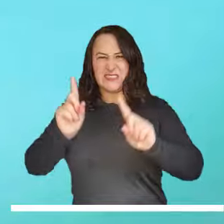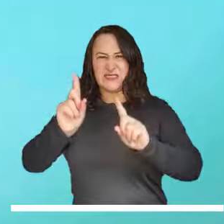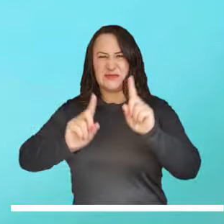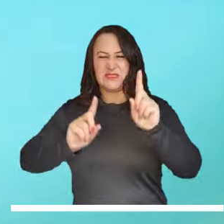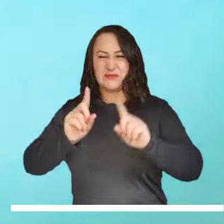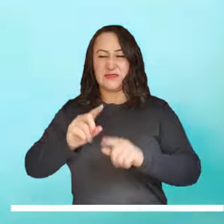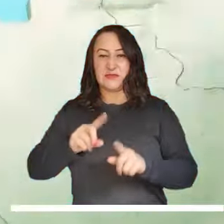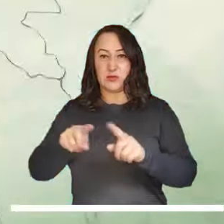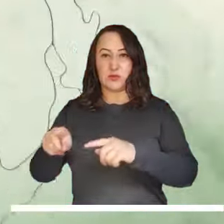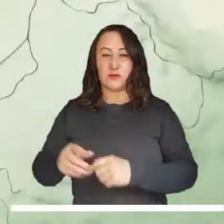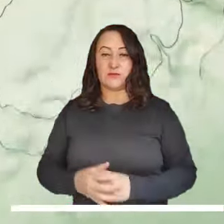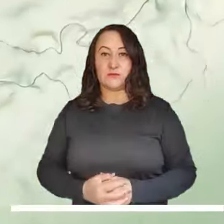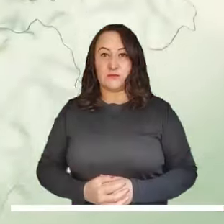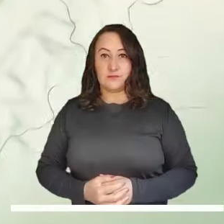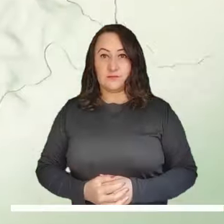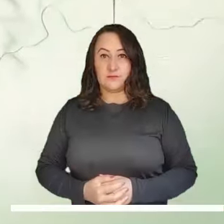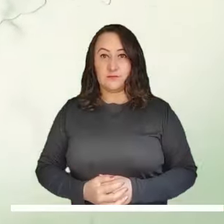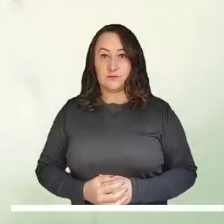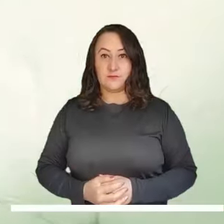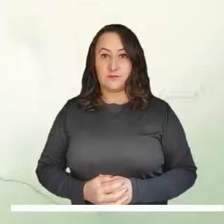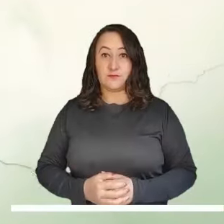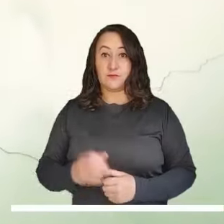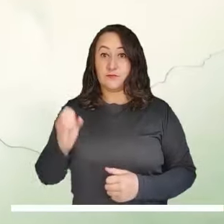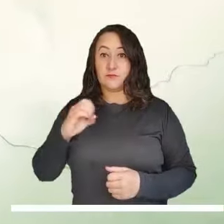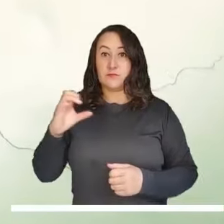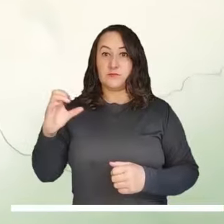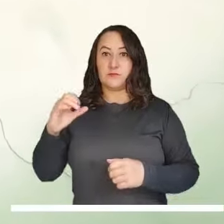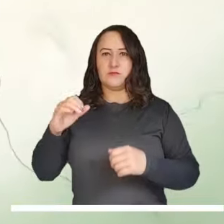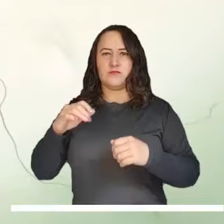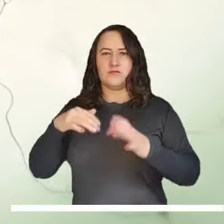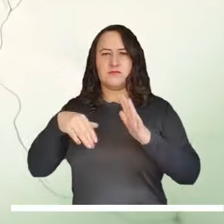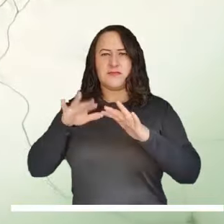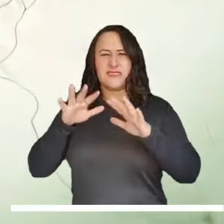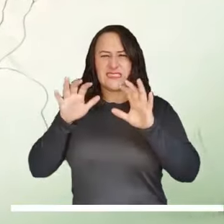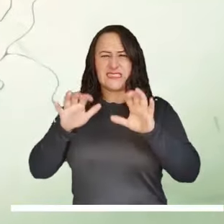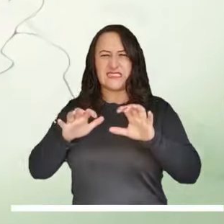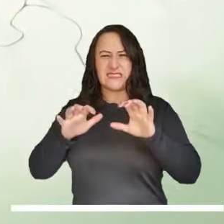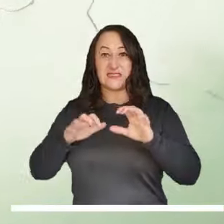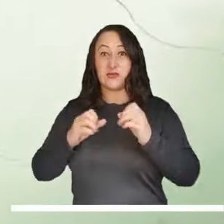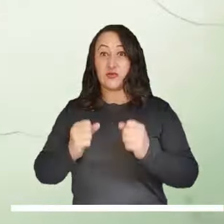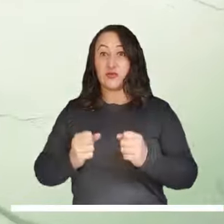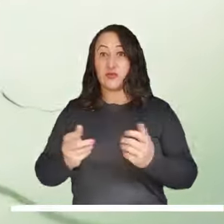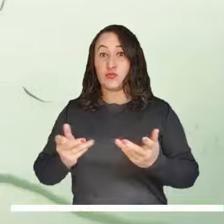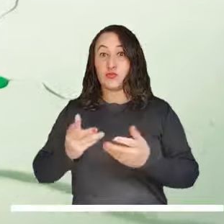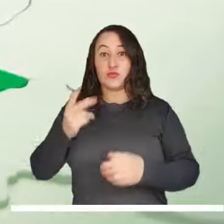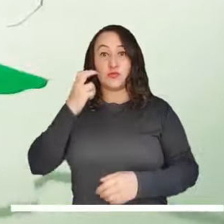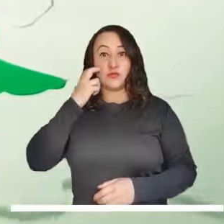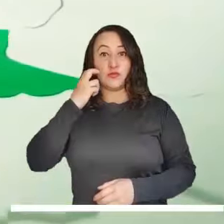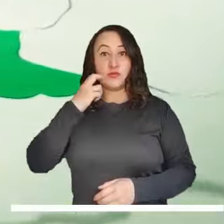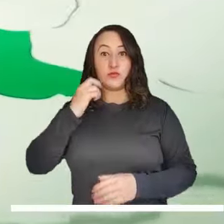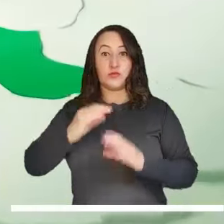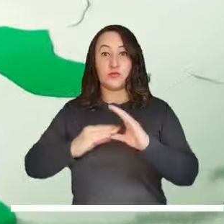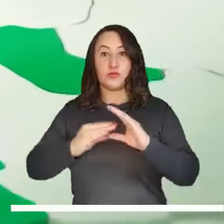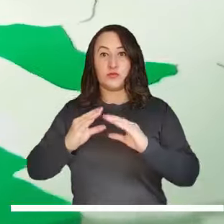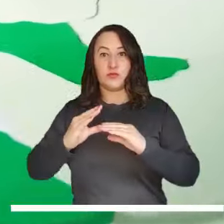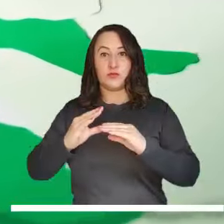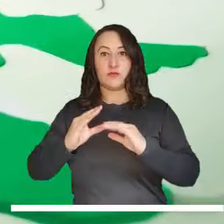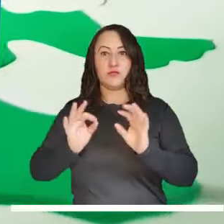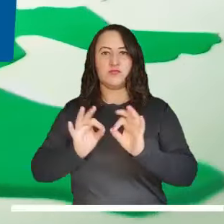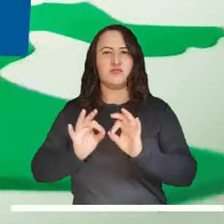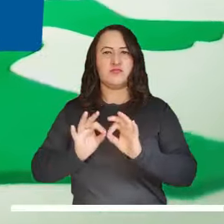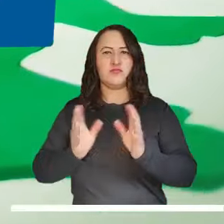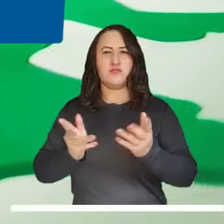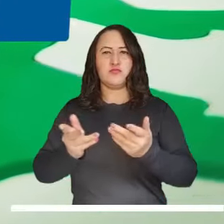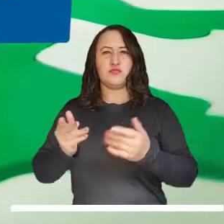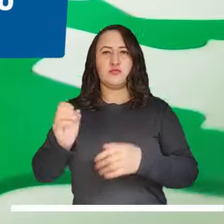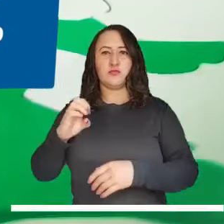eléctricas esporádicas. En el occidente las lluvias de mayor intensidad se proyectan en Chocó y Cauca y las menores